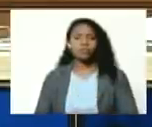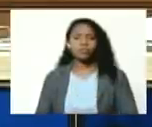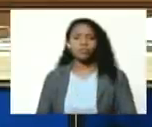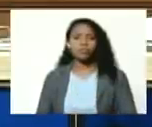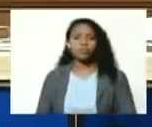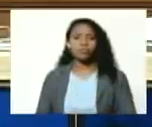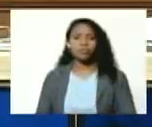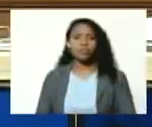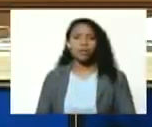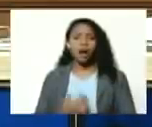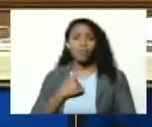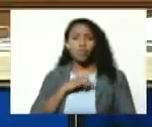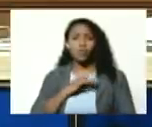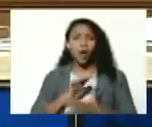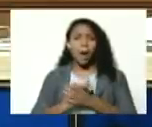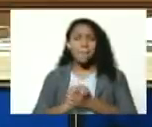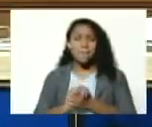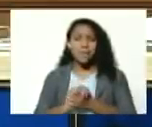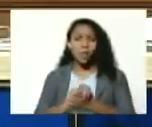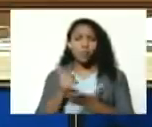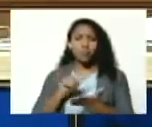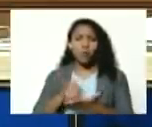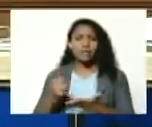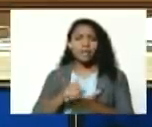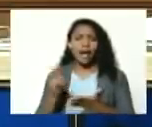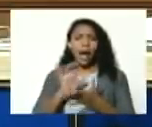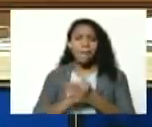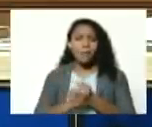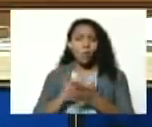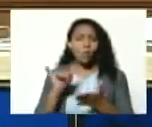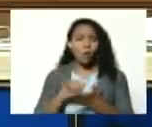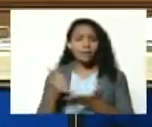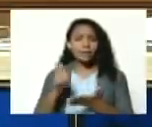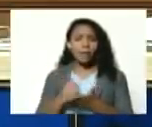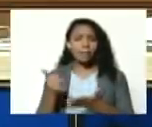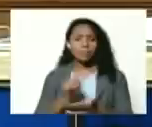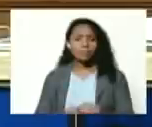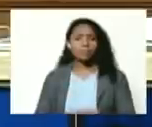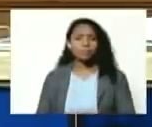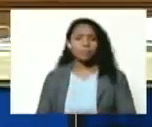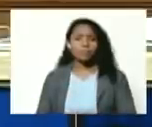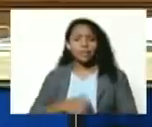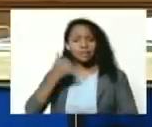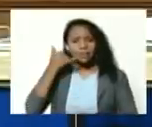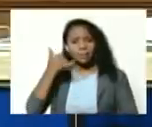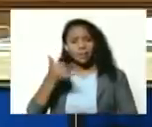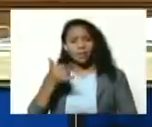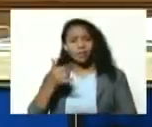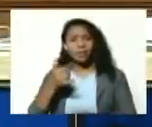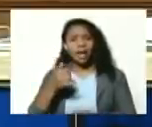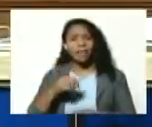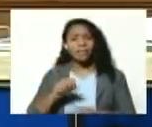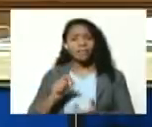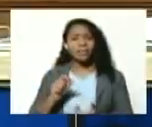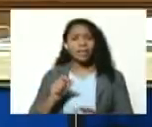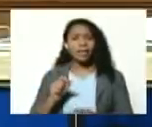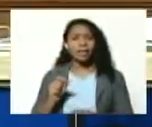a nuestros amigos de Whatsapp porque ahora hay amigos de Whatsapp a nuestros amigos de Telegram